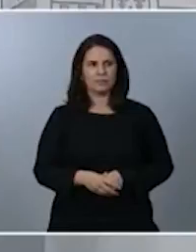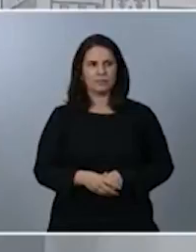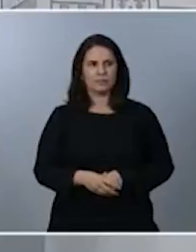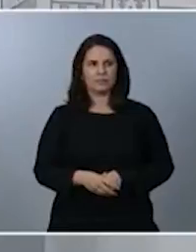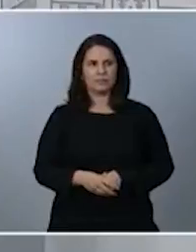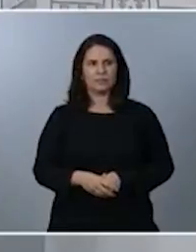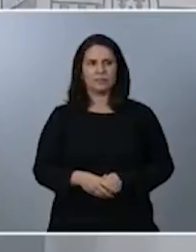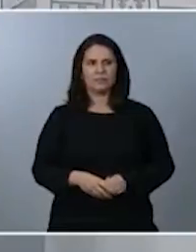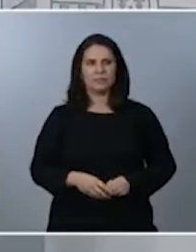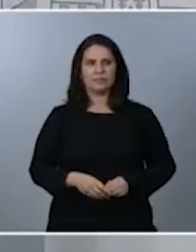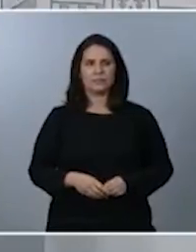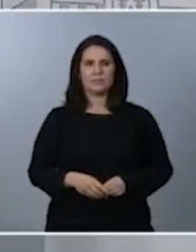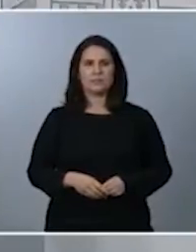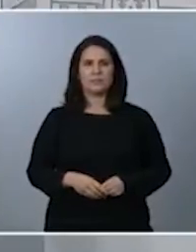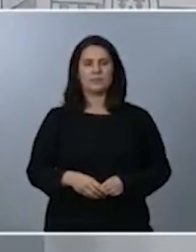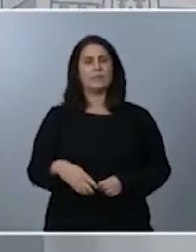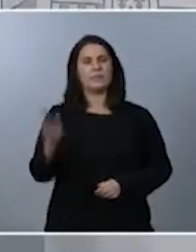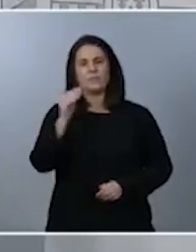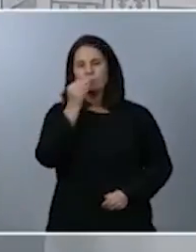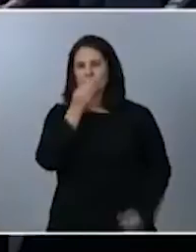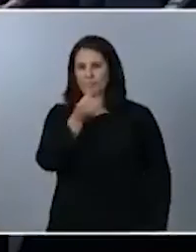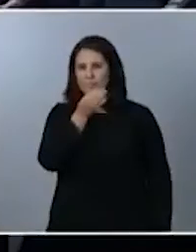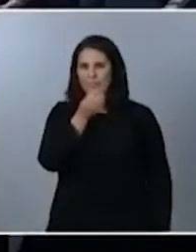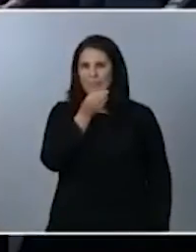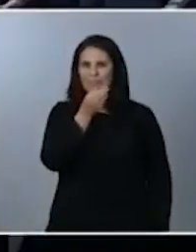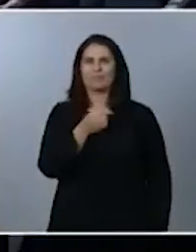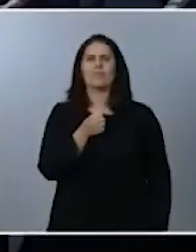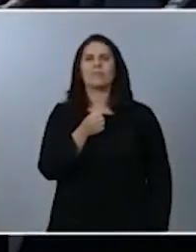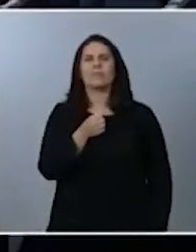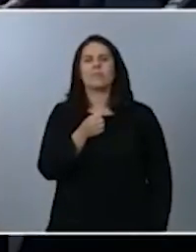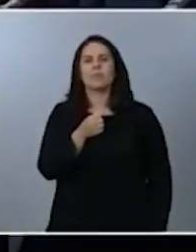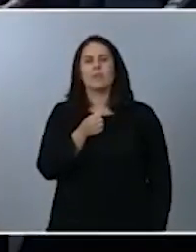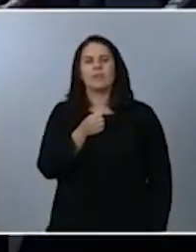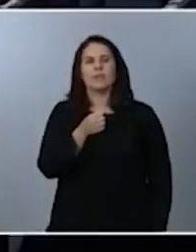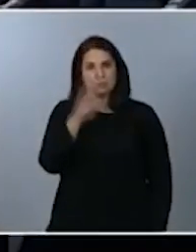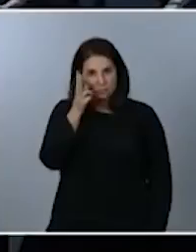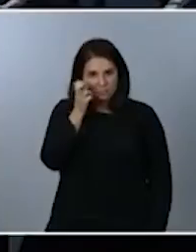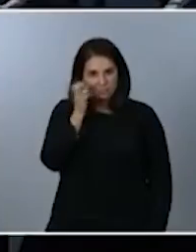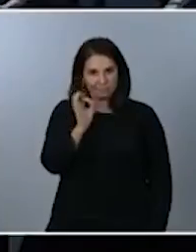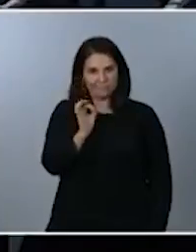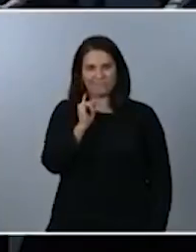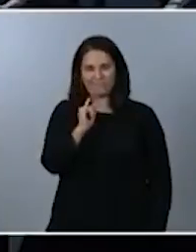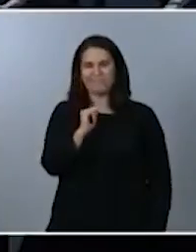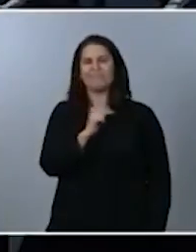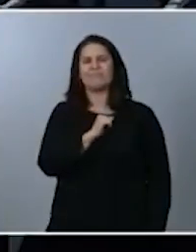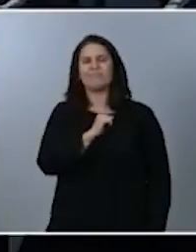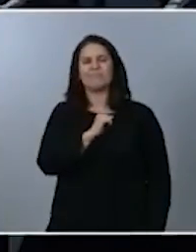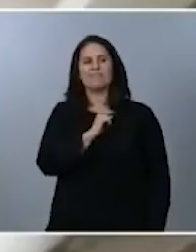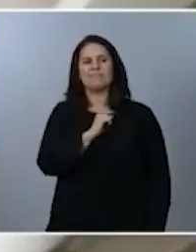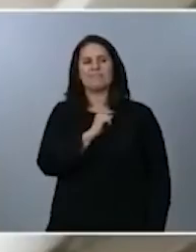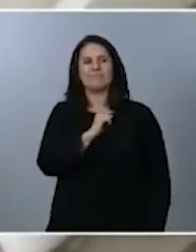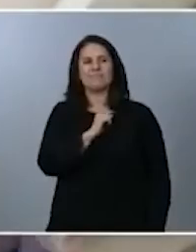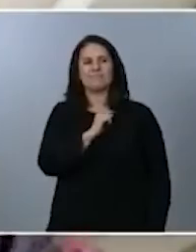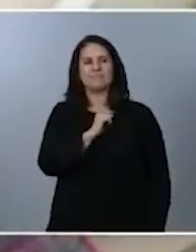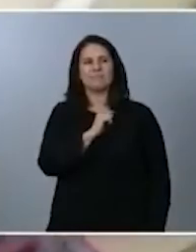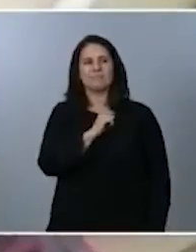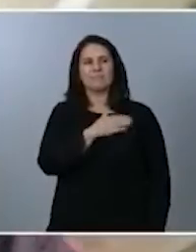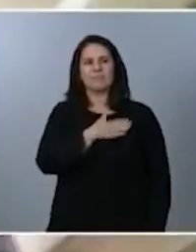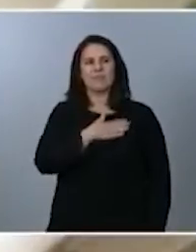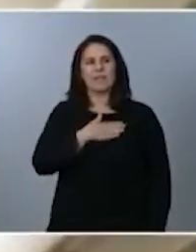Íñigo, hola. Hola, buenas tardes. Sí, adelante. Ministro, no sé si se me escucha. Ahora sí. Vale, perfecto. Quería un poco